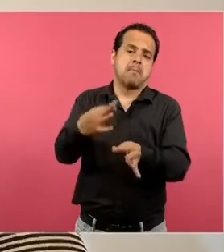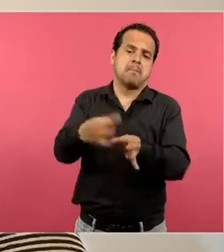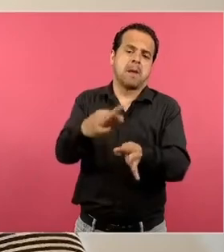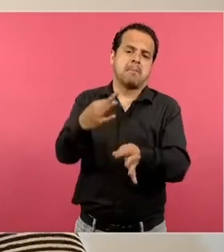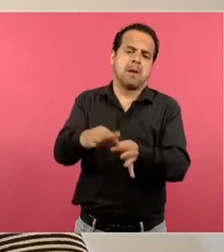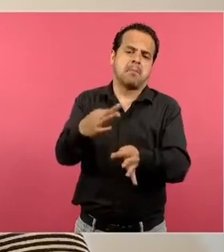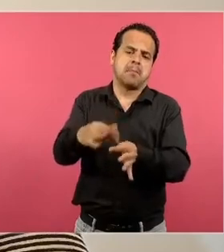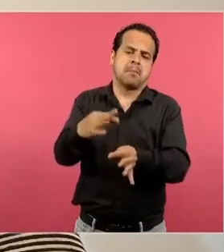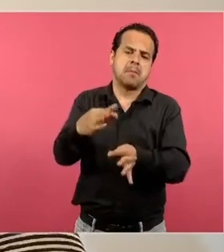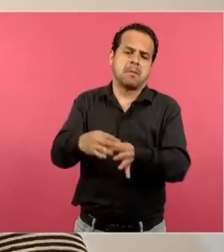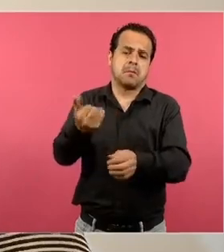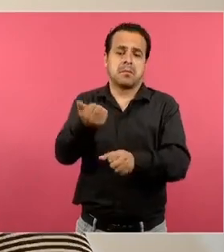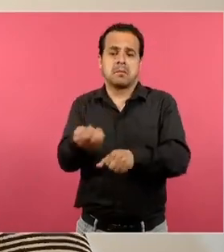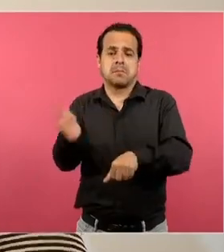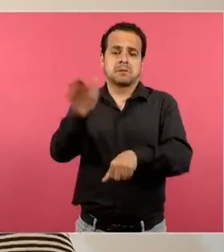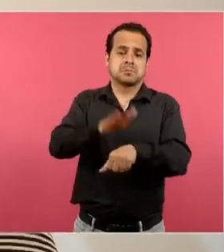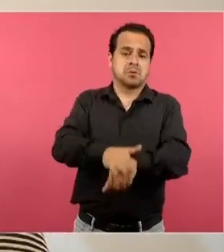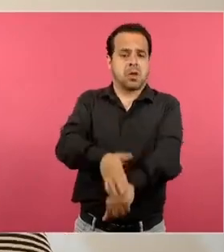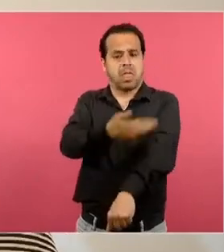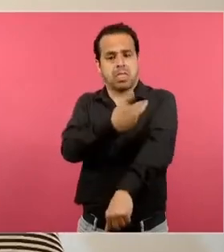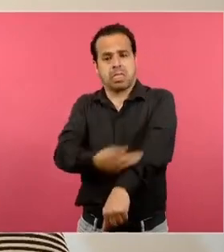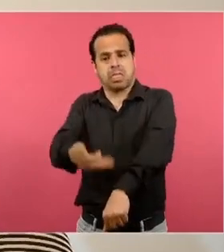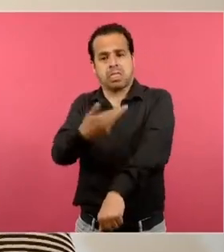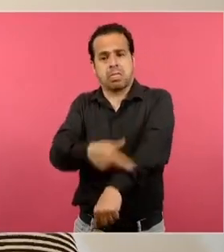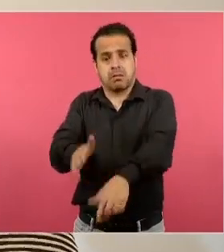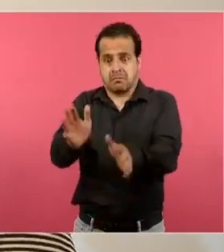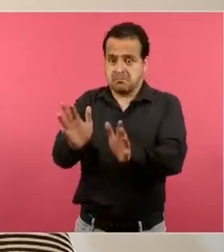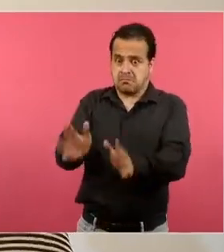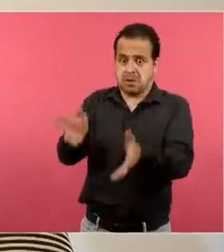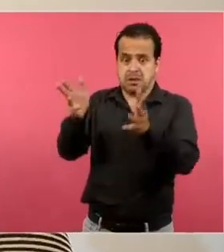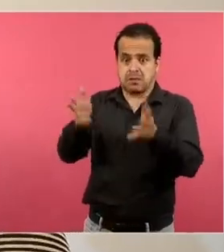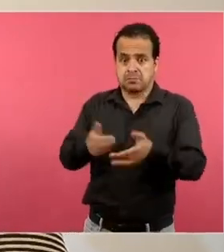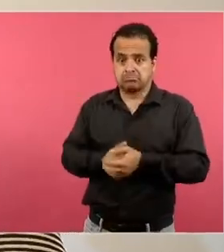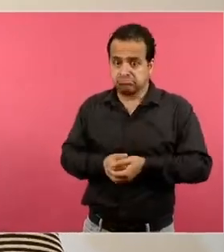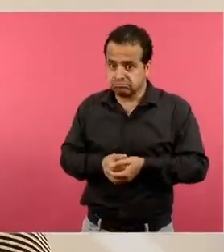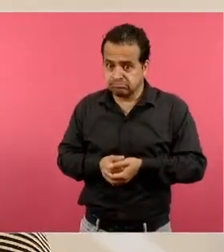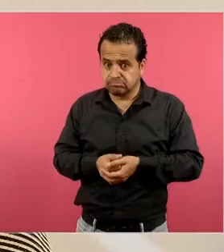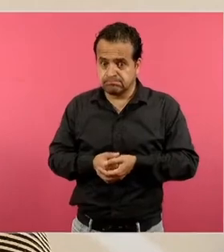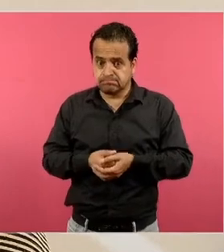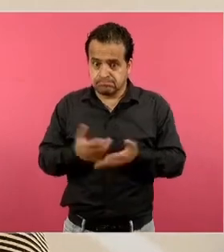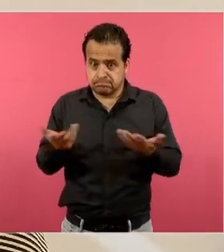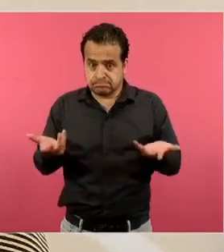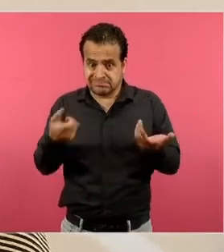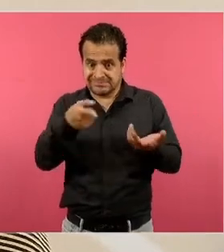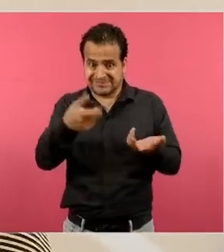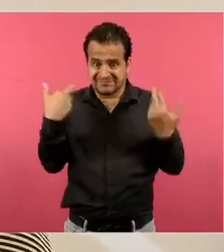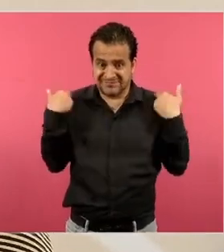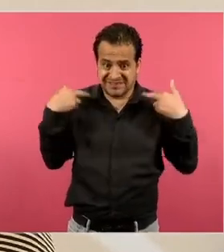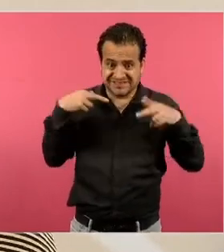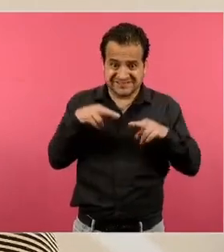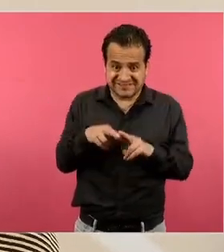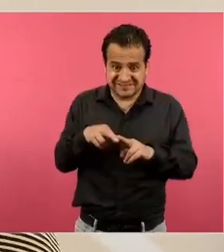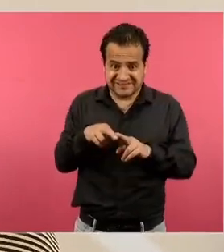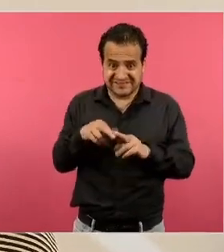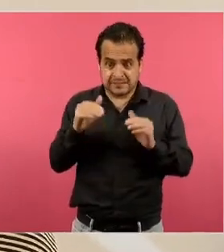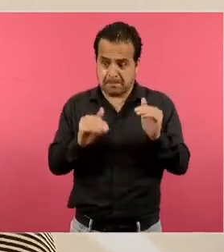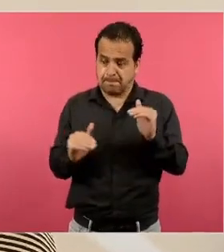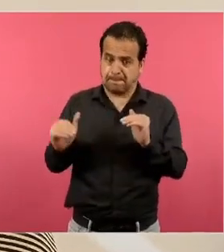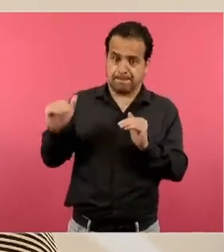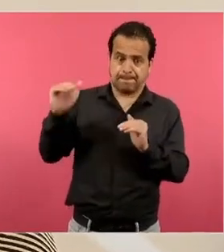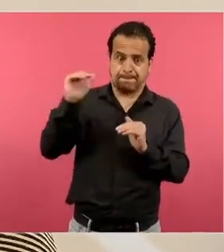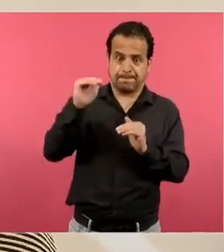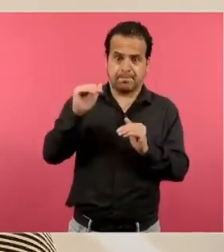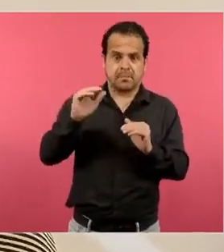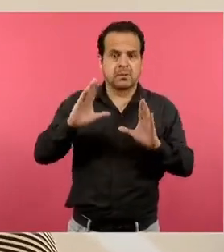incluso se hicieron toda una serie de reformas, etcétera, que lo ubicaban justamente desde esa visión instrumental. Y por supuesto